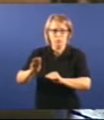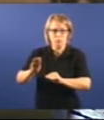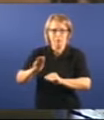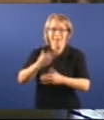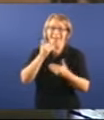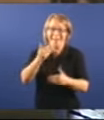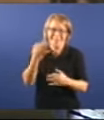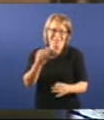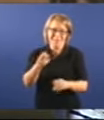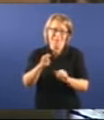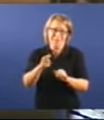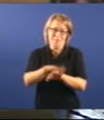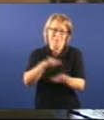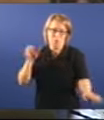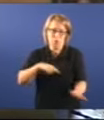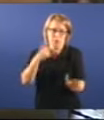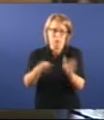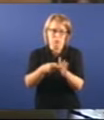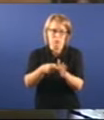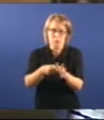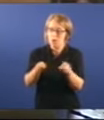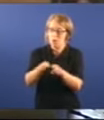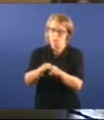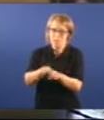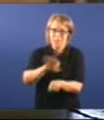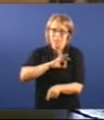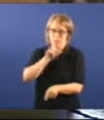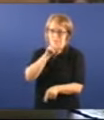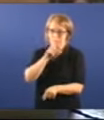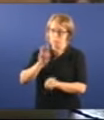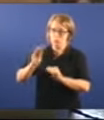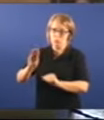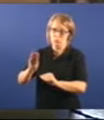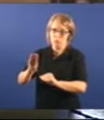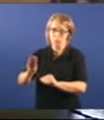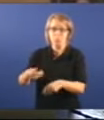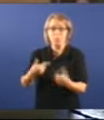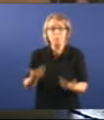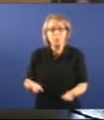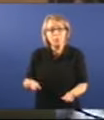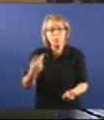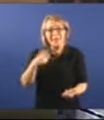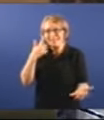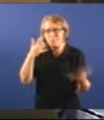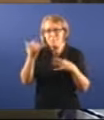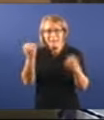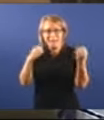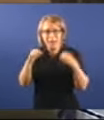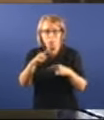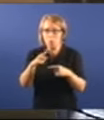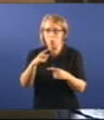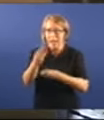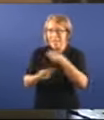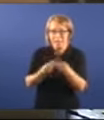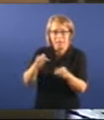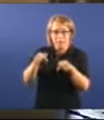absoluta. E isto, señor Feijó, é o que vostede representa. Pero o espectáculo que vostede acaba de facer